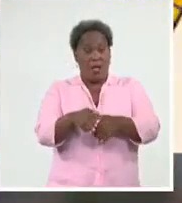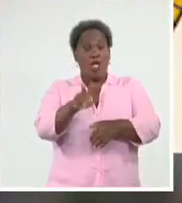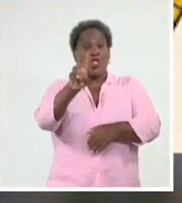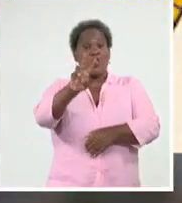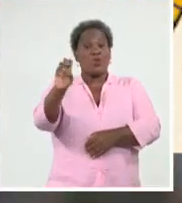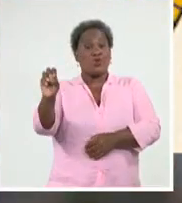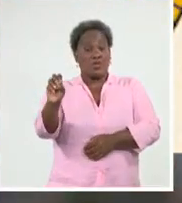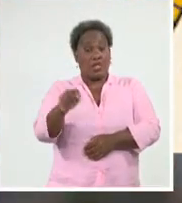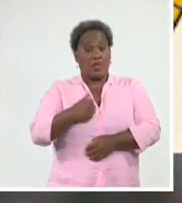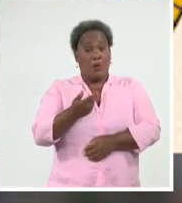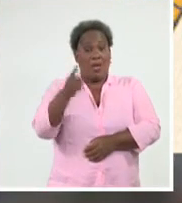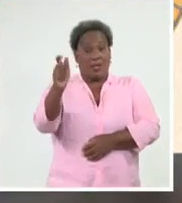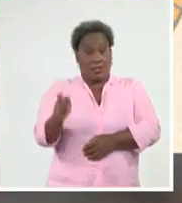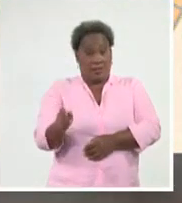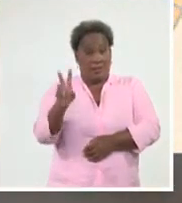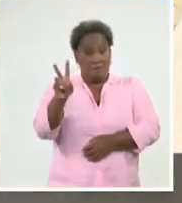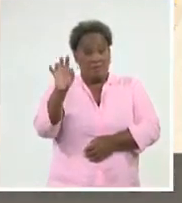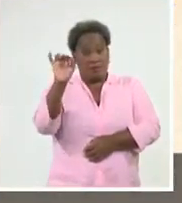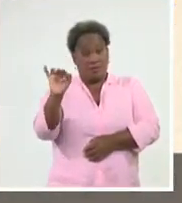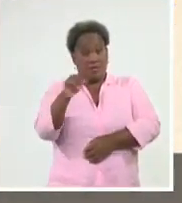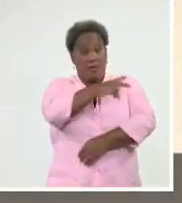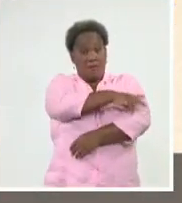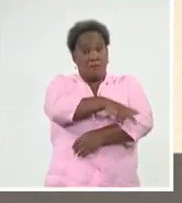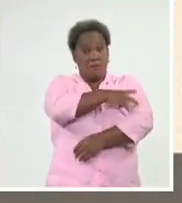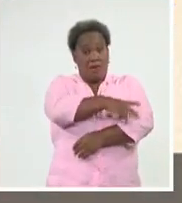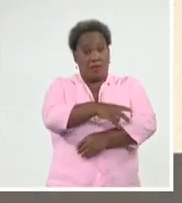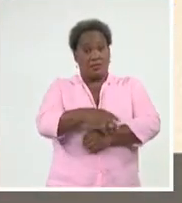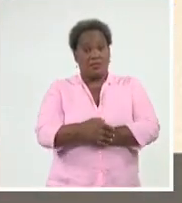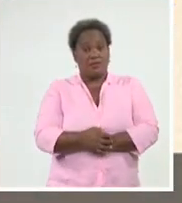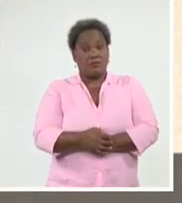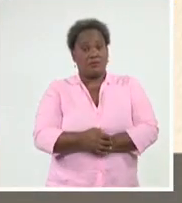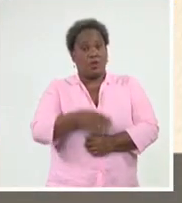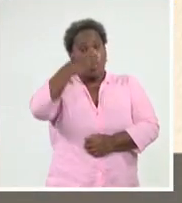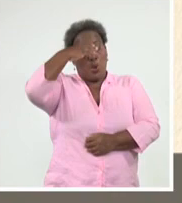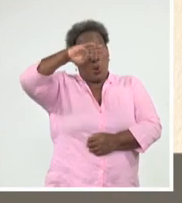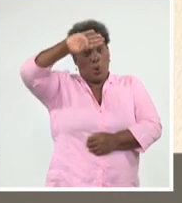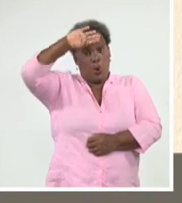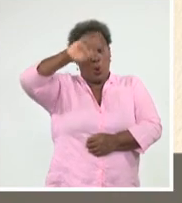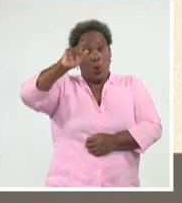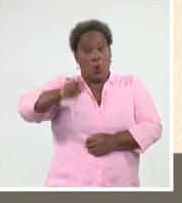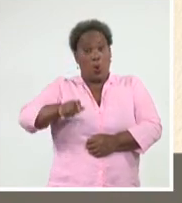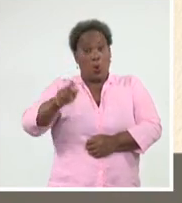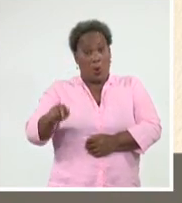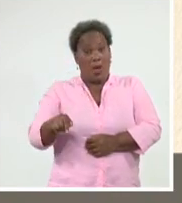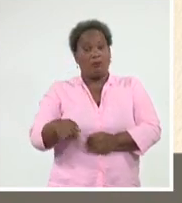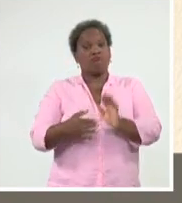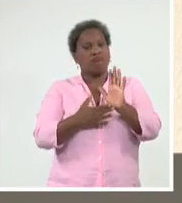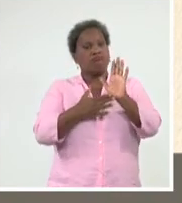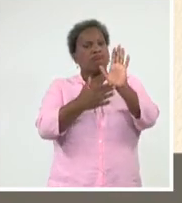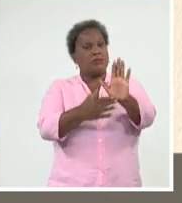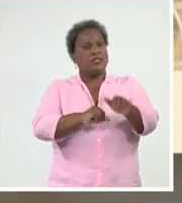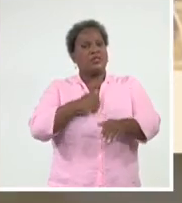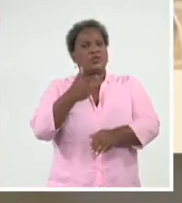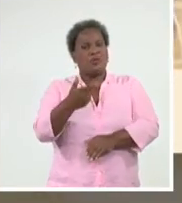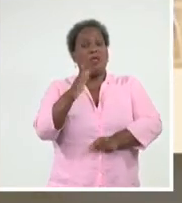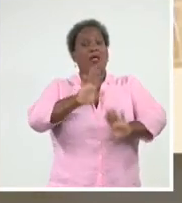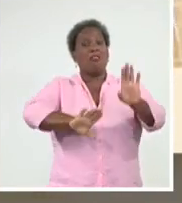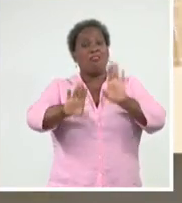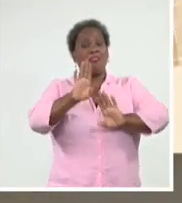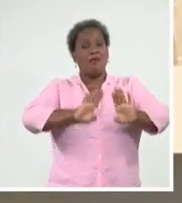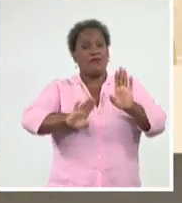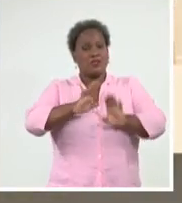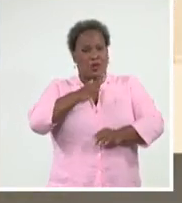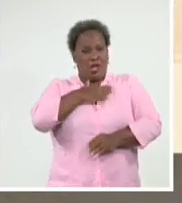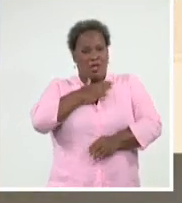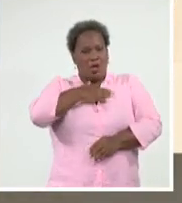artistas de 26 países, entre ellos, artistas cubanos exponentes de nuestra cultura y defensores de lo que somos como